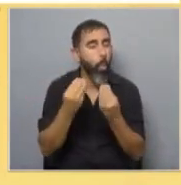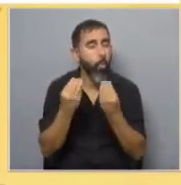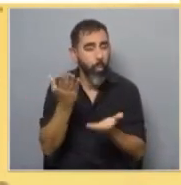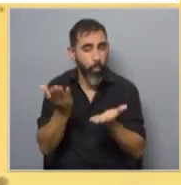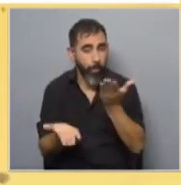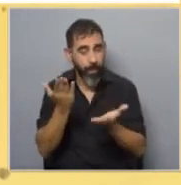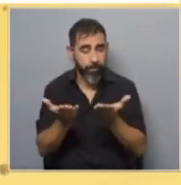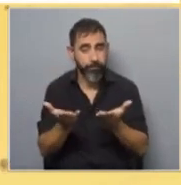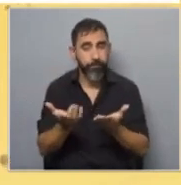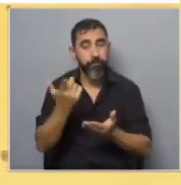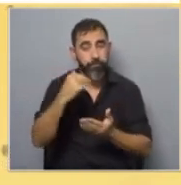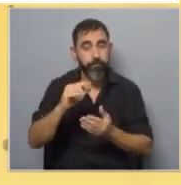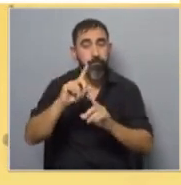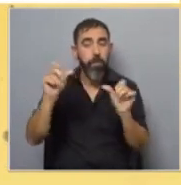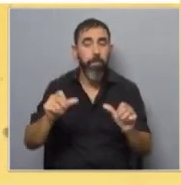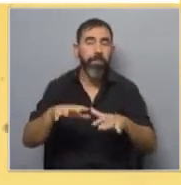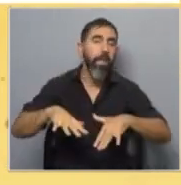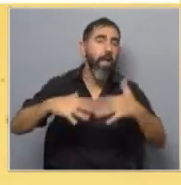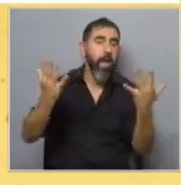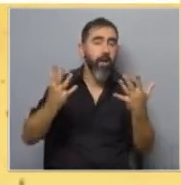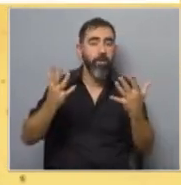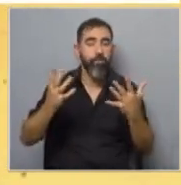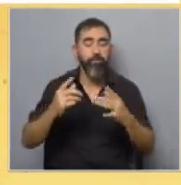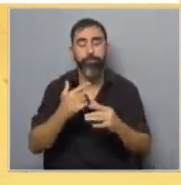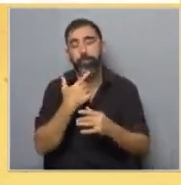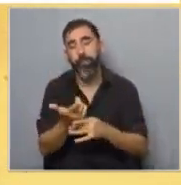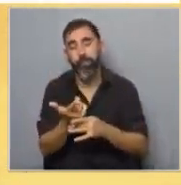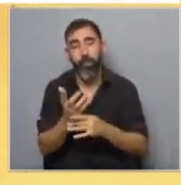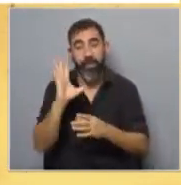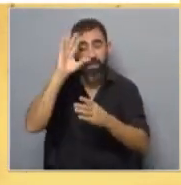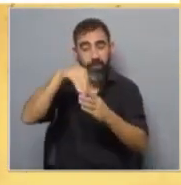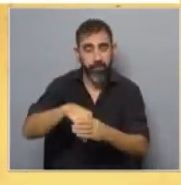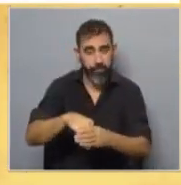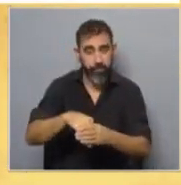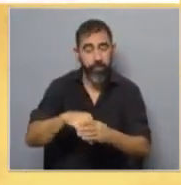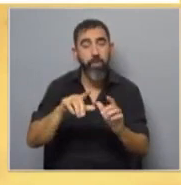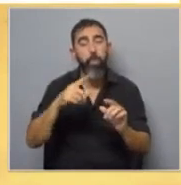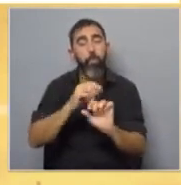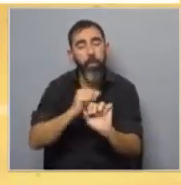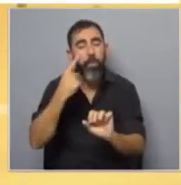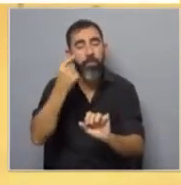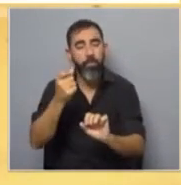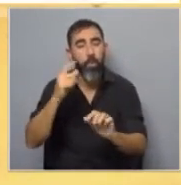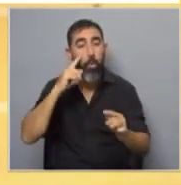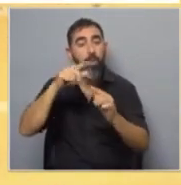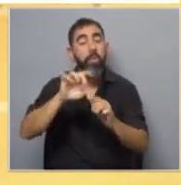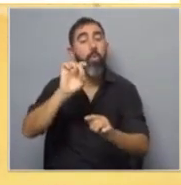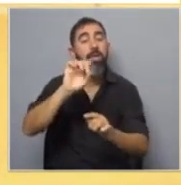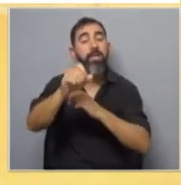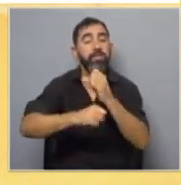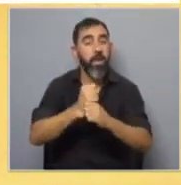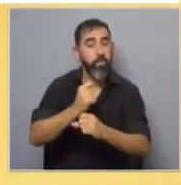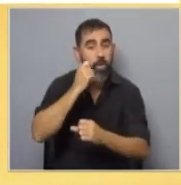pensamos en hacer algún tipo de intervención, de tipo extensión, que después intentó ser prevención, apuntamos a los 15 años.